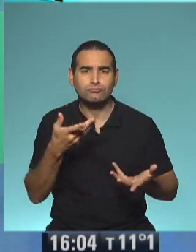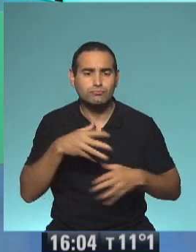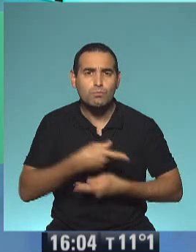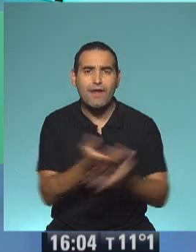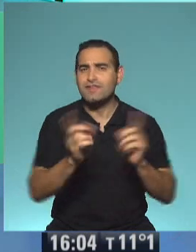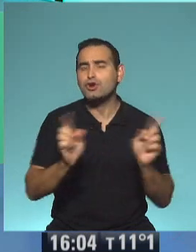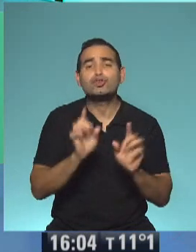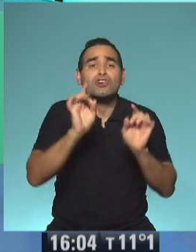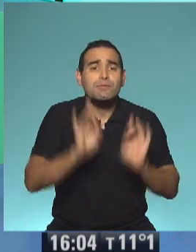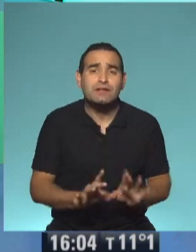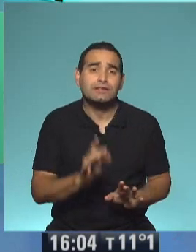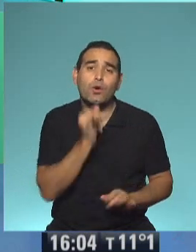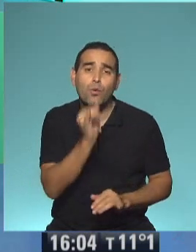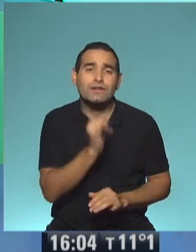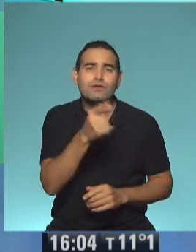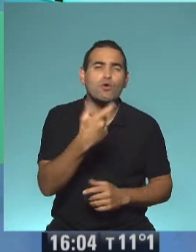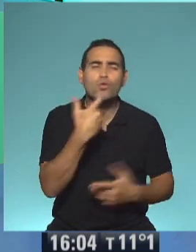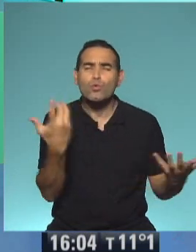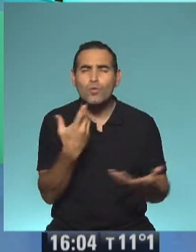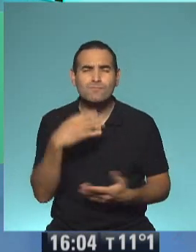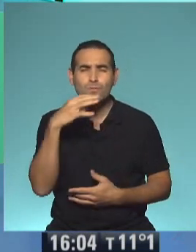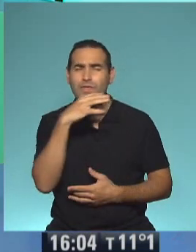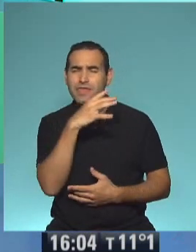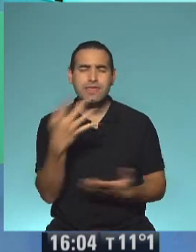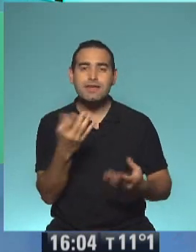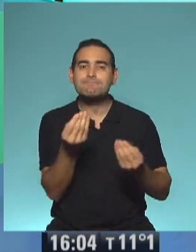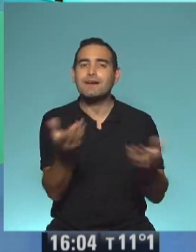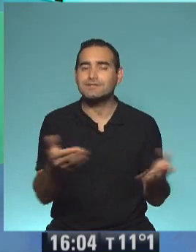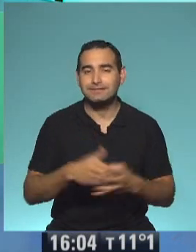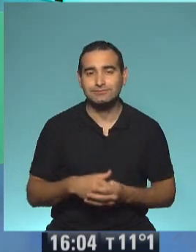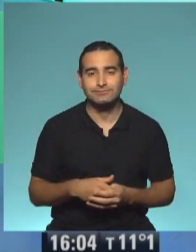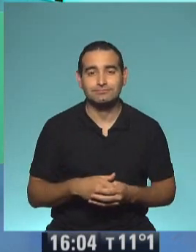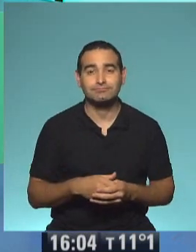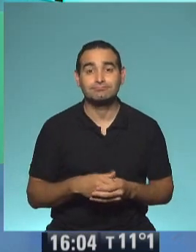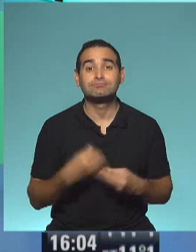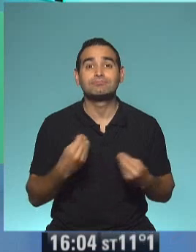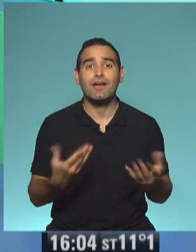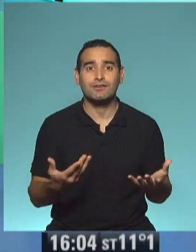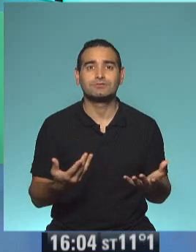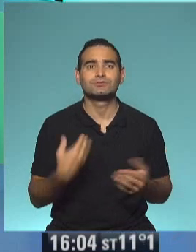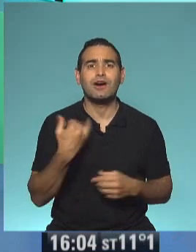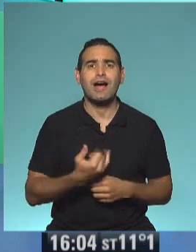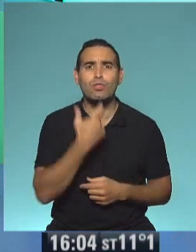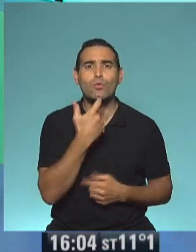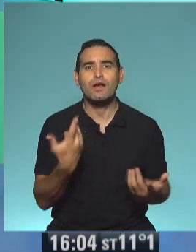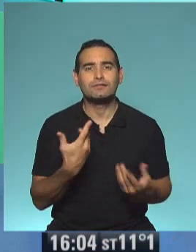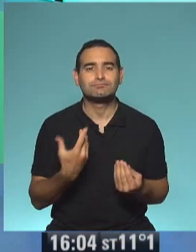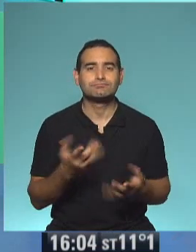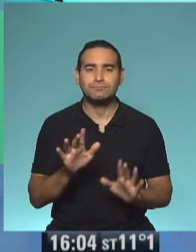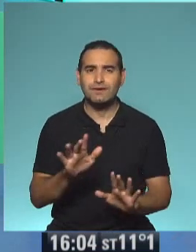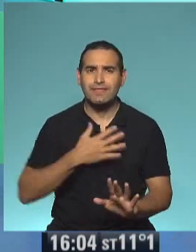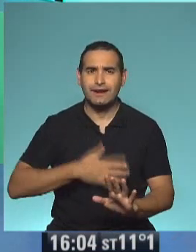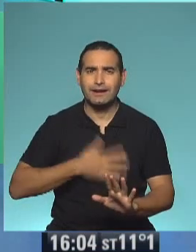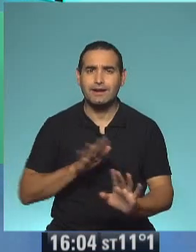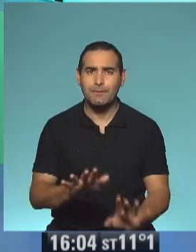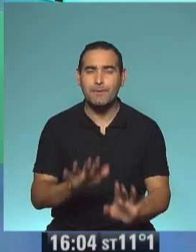casa, sino que nos quieren comentar que tienen una duda, algo que no entendieron del programa, ¿qué hacen? ¡Ay, Agustina! ¿Qué? ¡Tengo una duda! ¡Ay, bueno, no